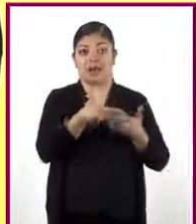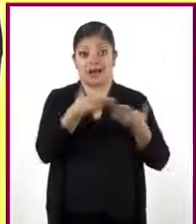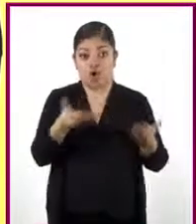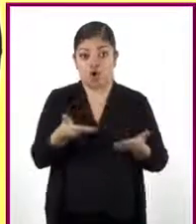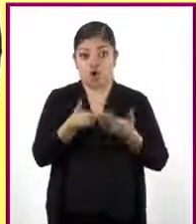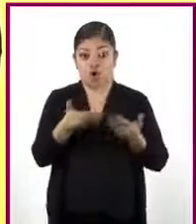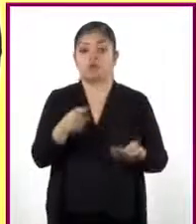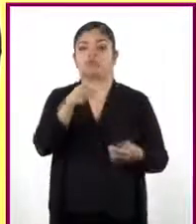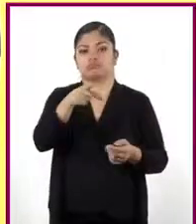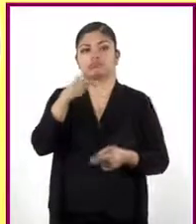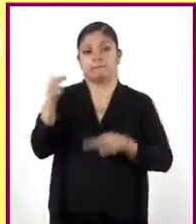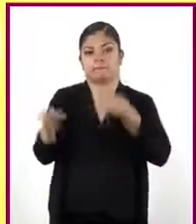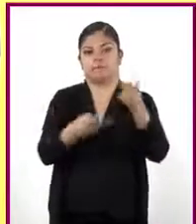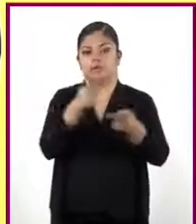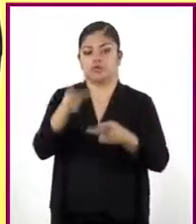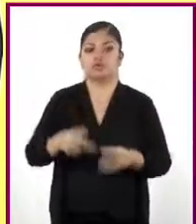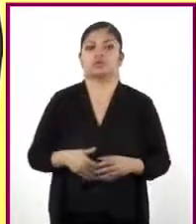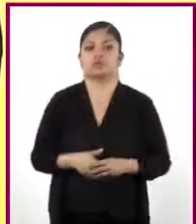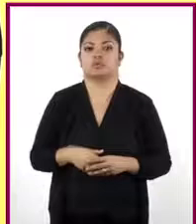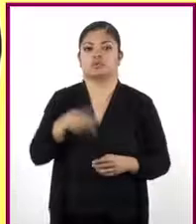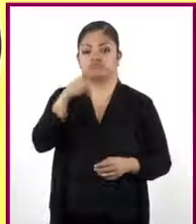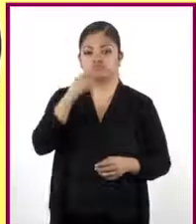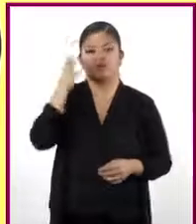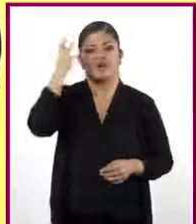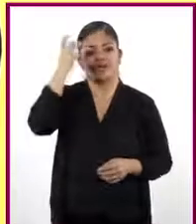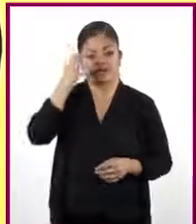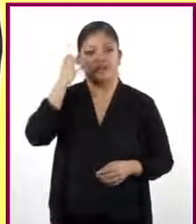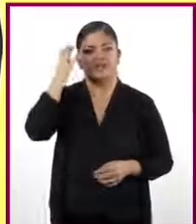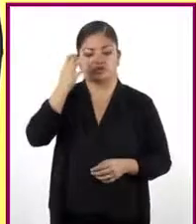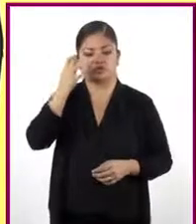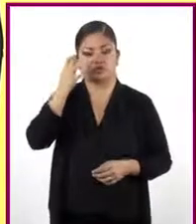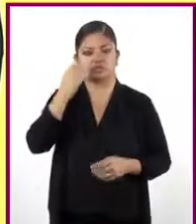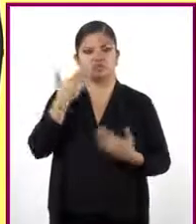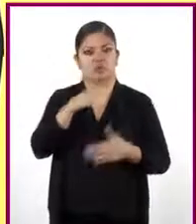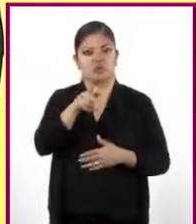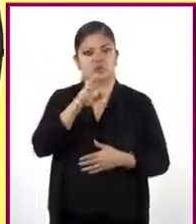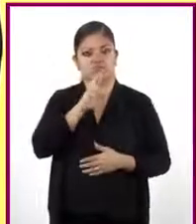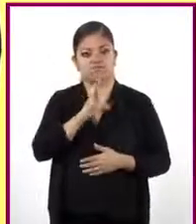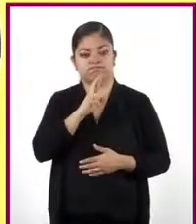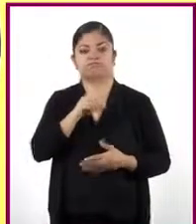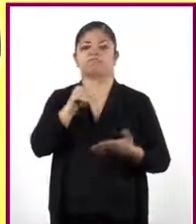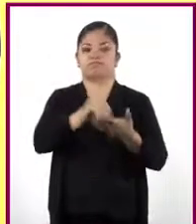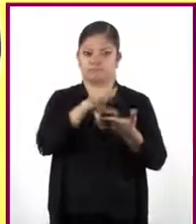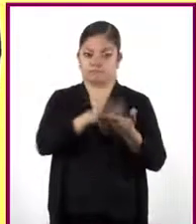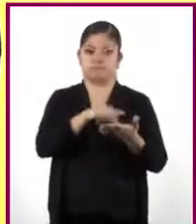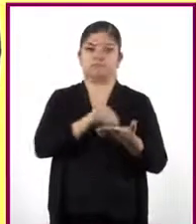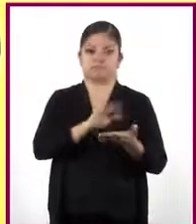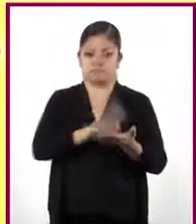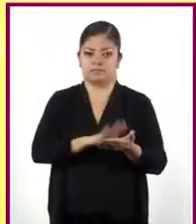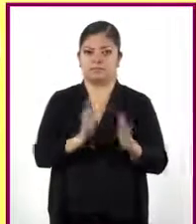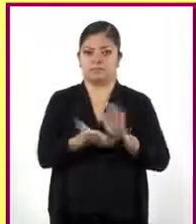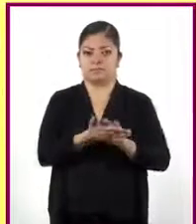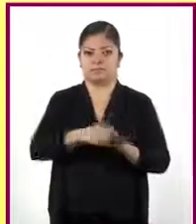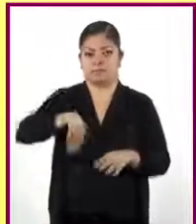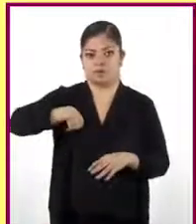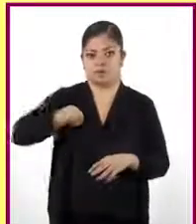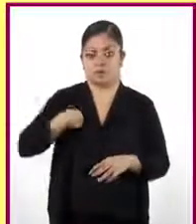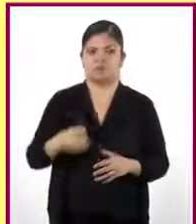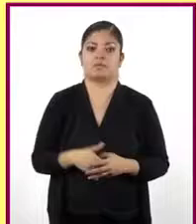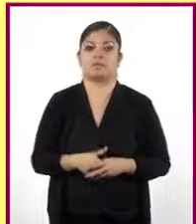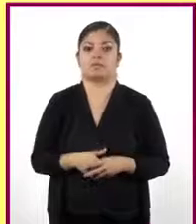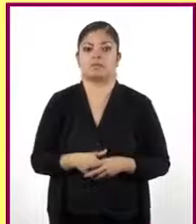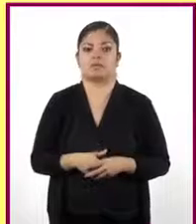les plantearemos algunas preguntas. Reflexionen en torno a ellas e incluyan sus respuestas en su carpeta de experiencias.